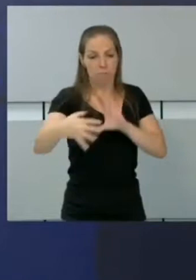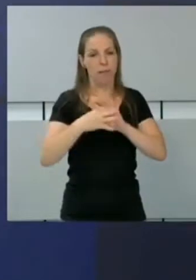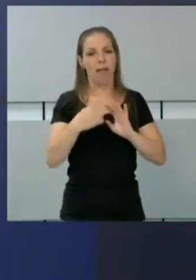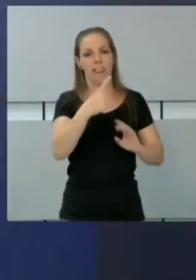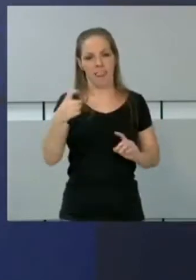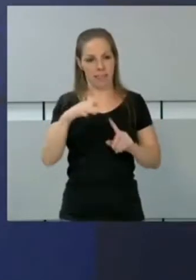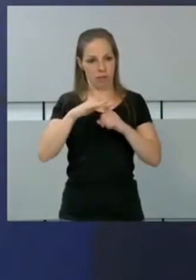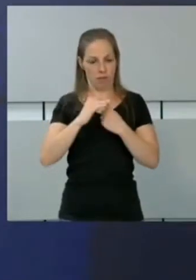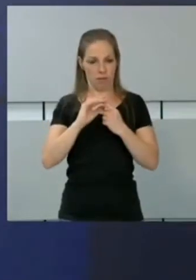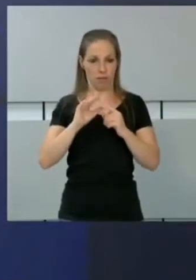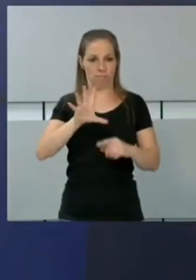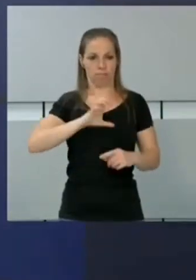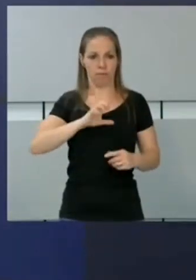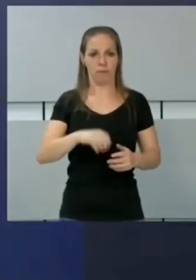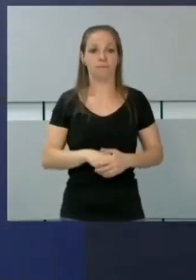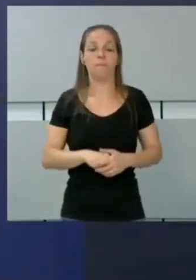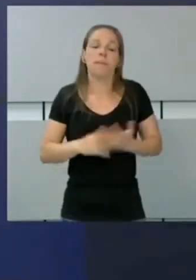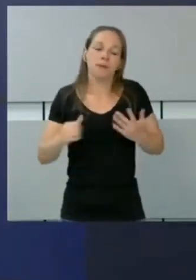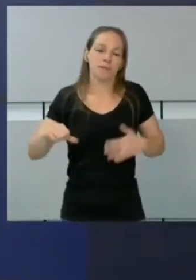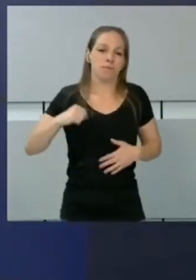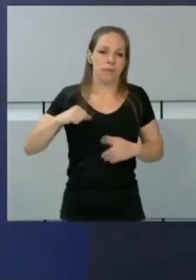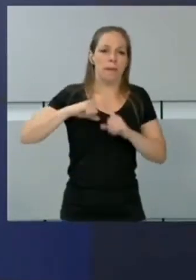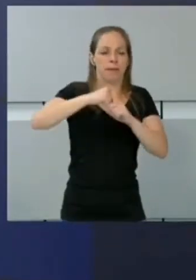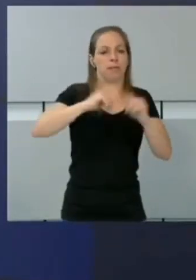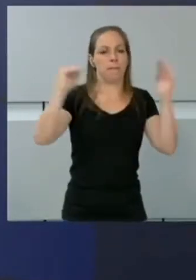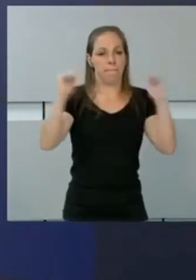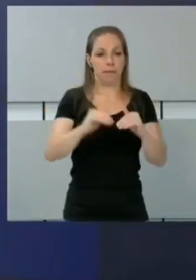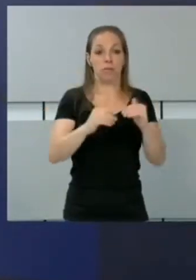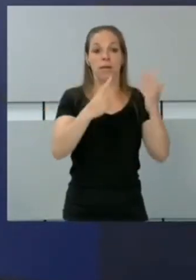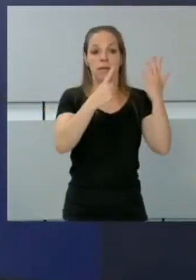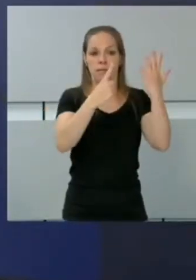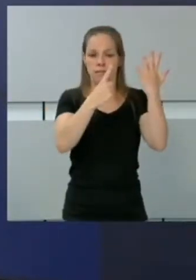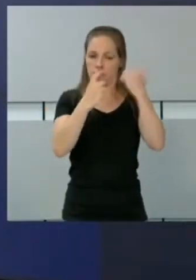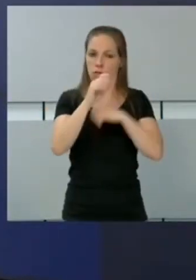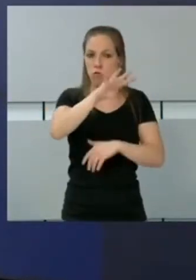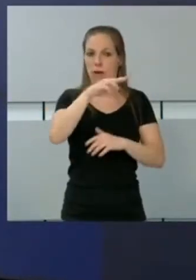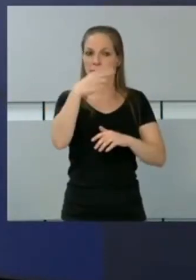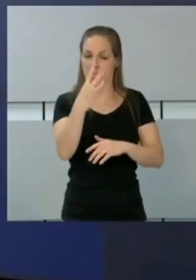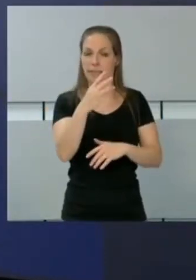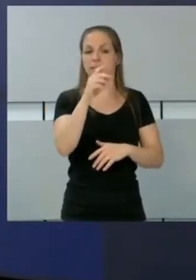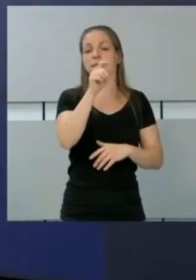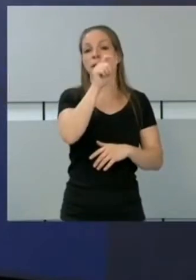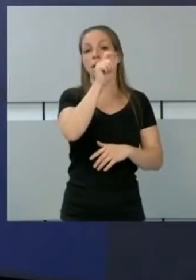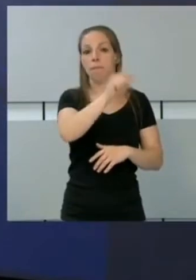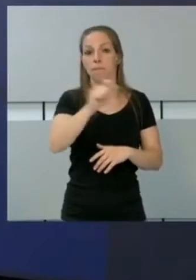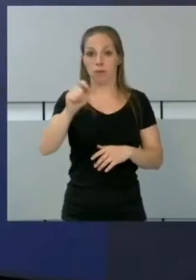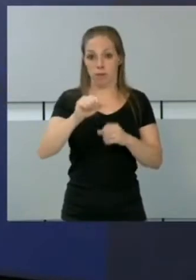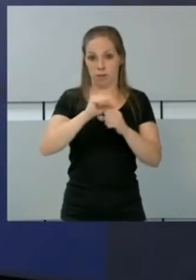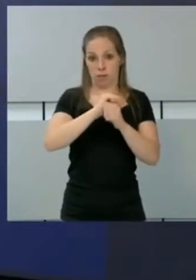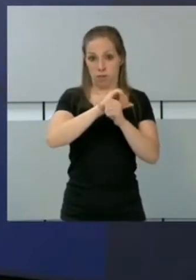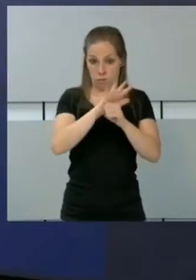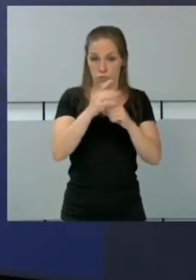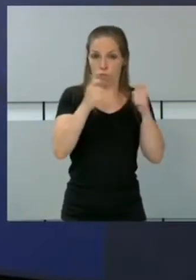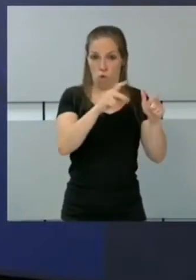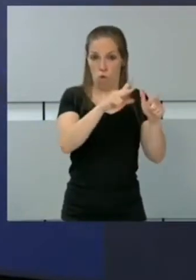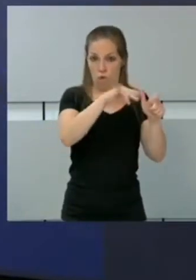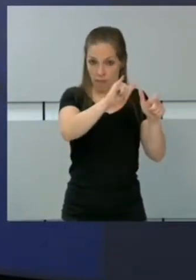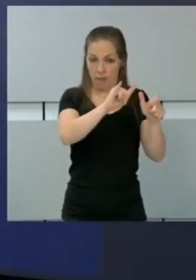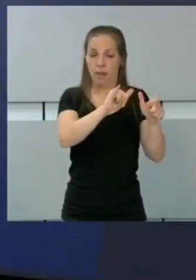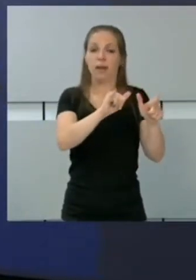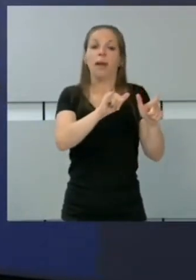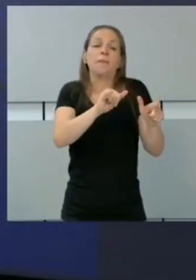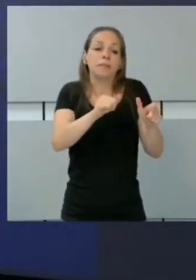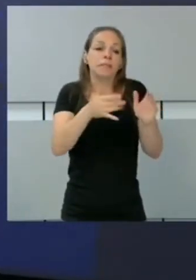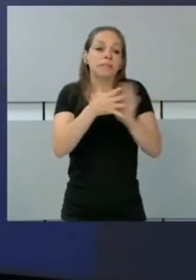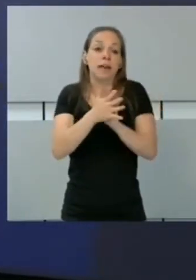se reduce es la presión hospitalaria. Hay 643 pacientes COVID-19 en UCI de toda España, lo que supone casi un 7% de camas